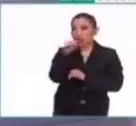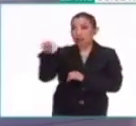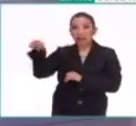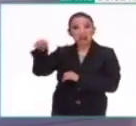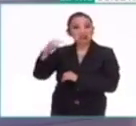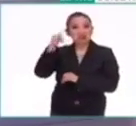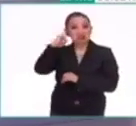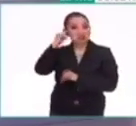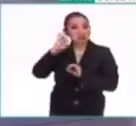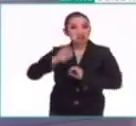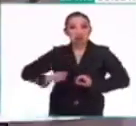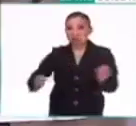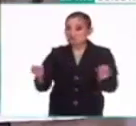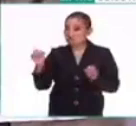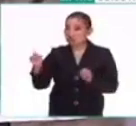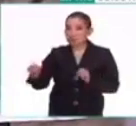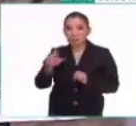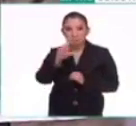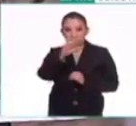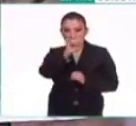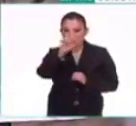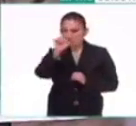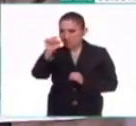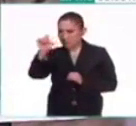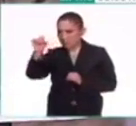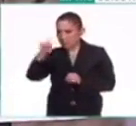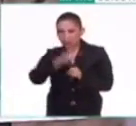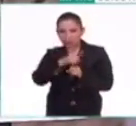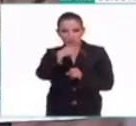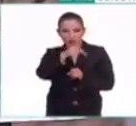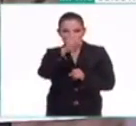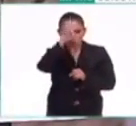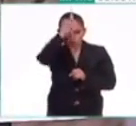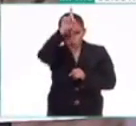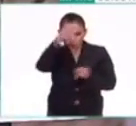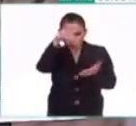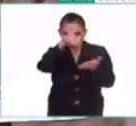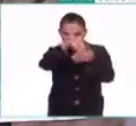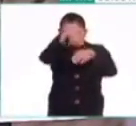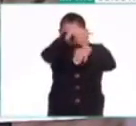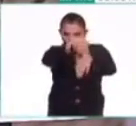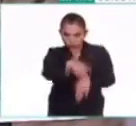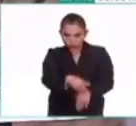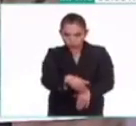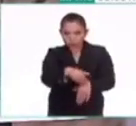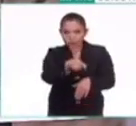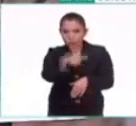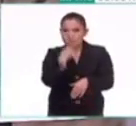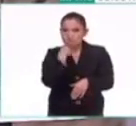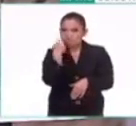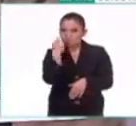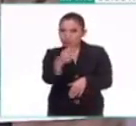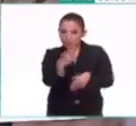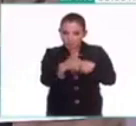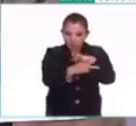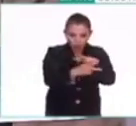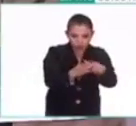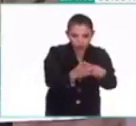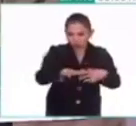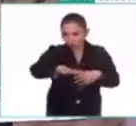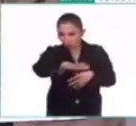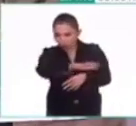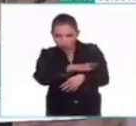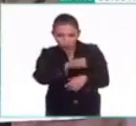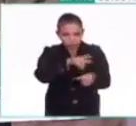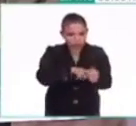Ellos no. Claro, cada veintena tiene su dios regente, es una orden productiva, social y